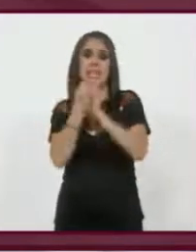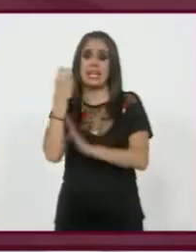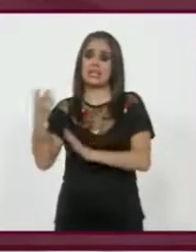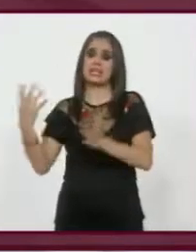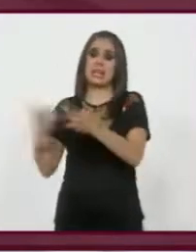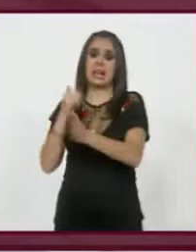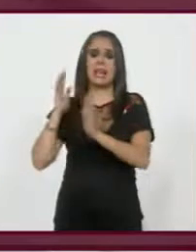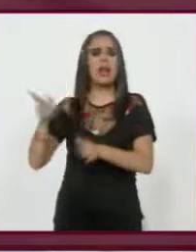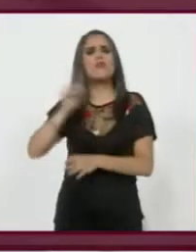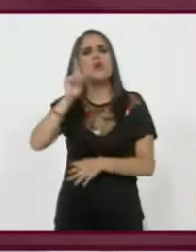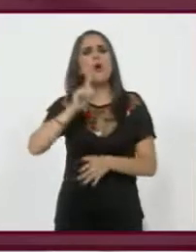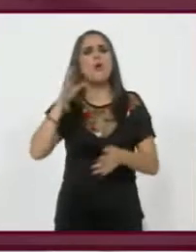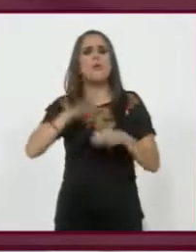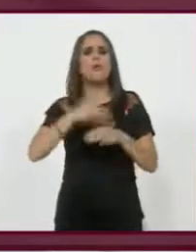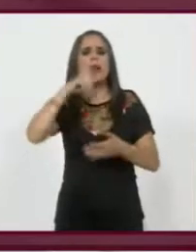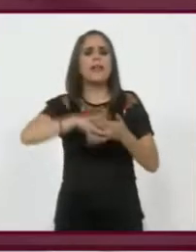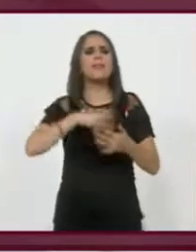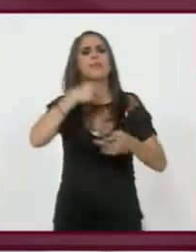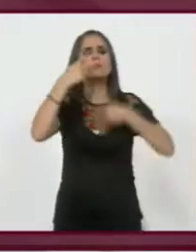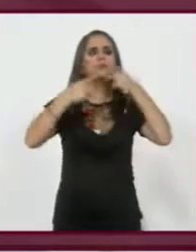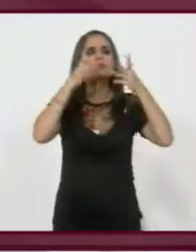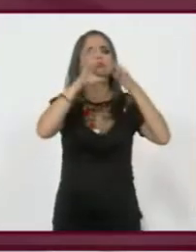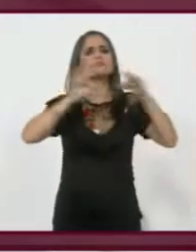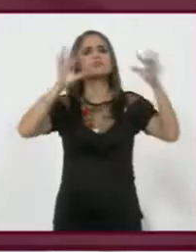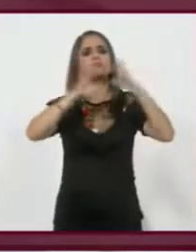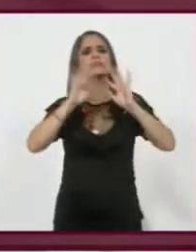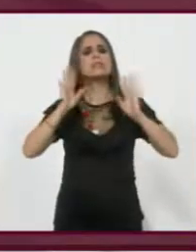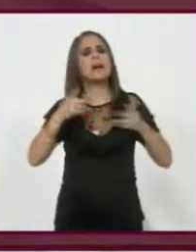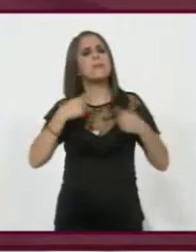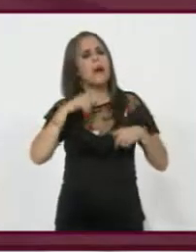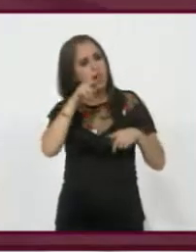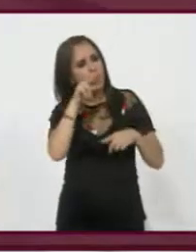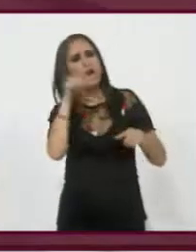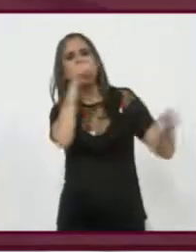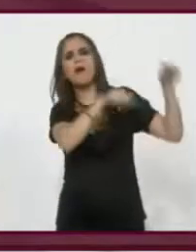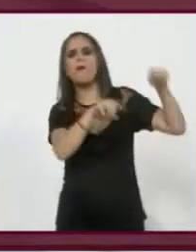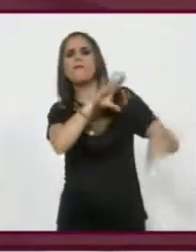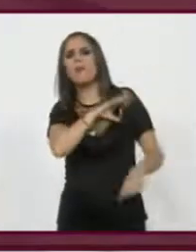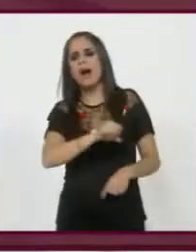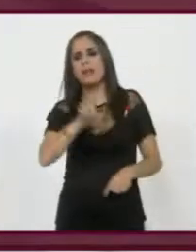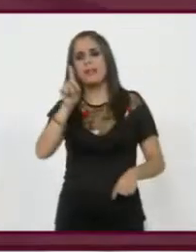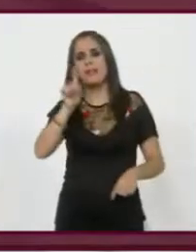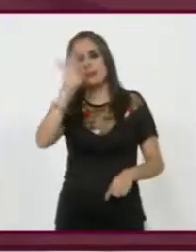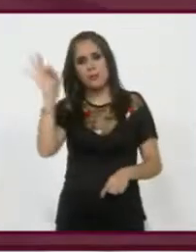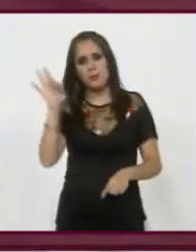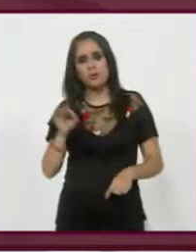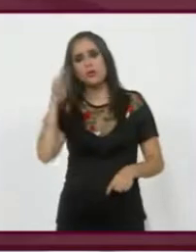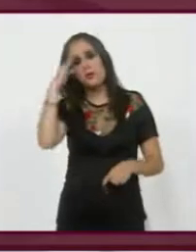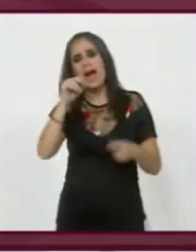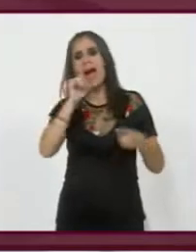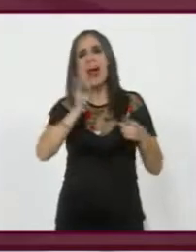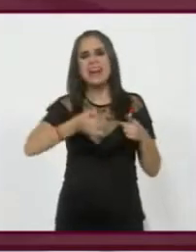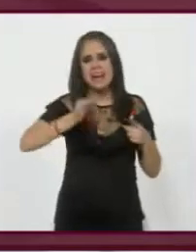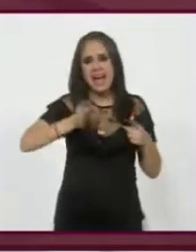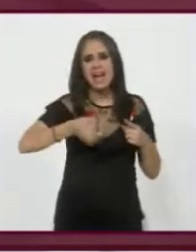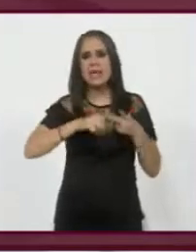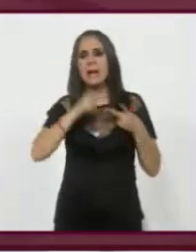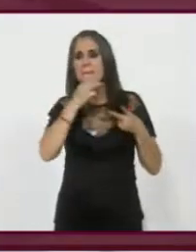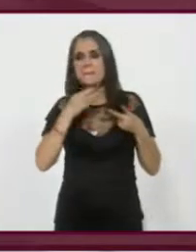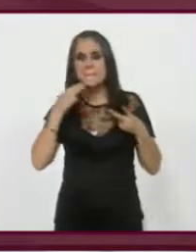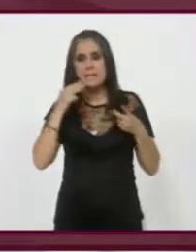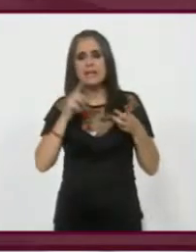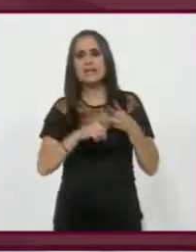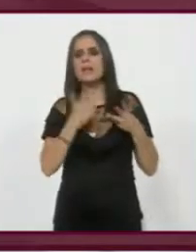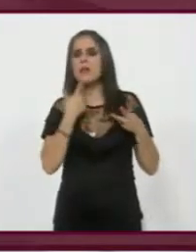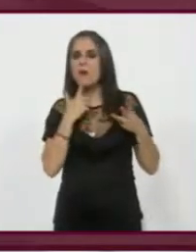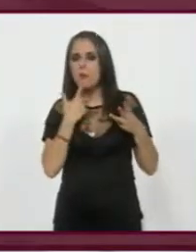esto empezó ya había una preferencia clara, te lo dice por lo menos 30%, que cuando supo quién era Naya, cuando supo quién era Mil, cuando supo quién